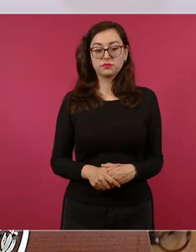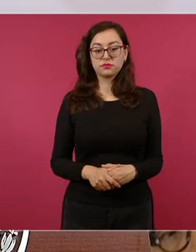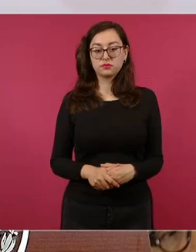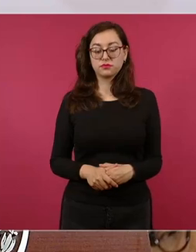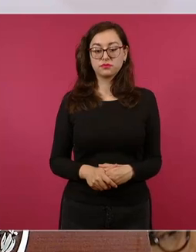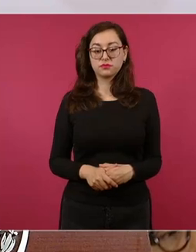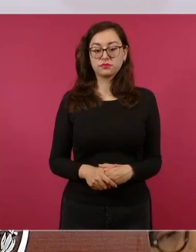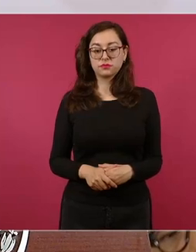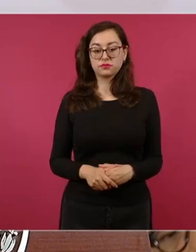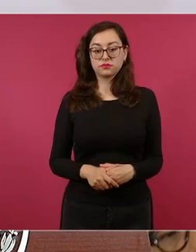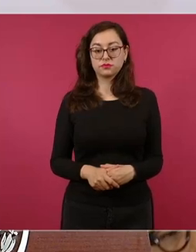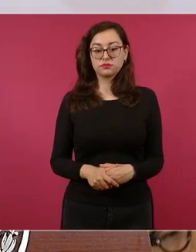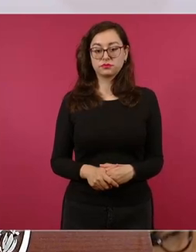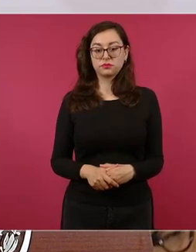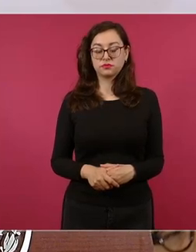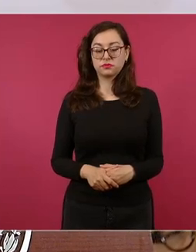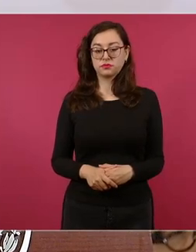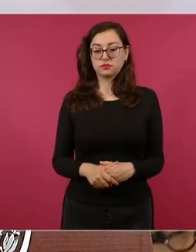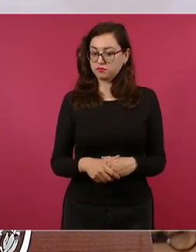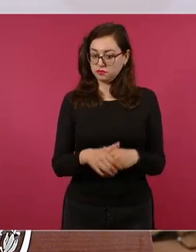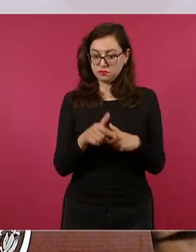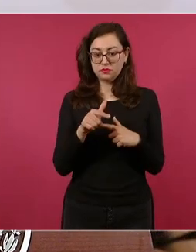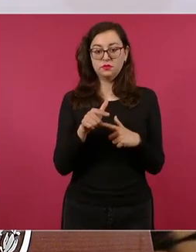se está trabajando en eso